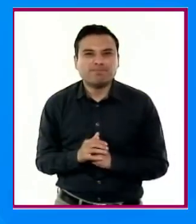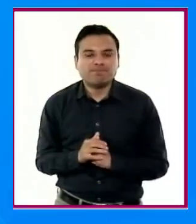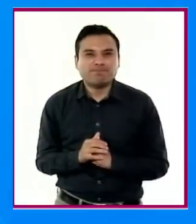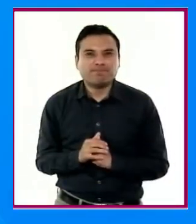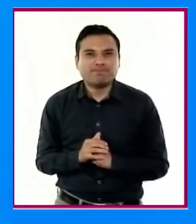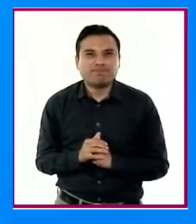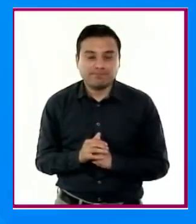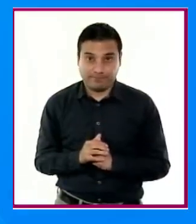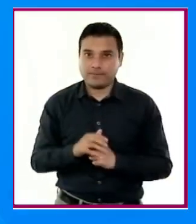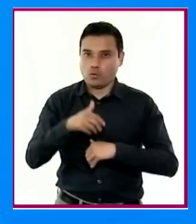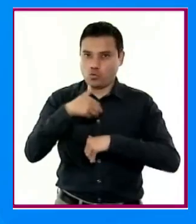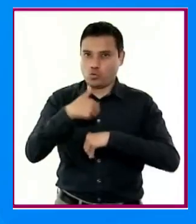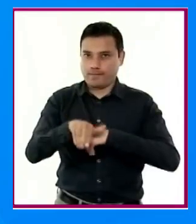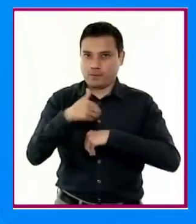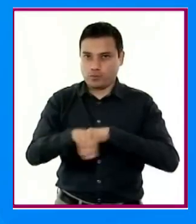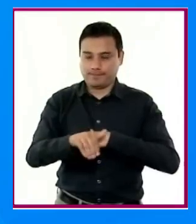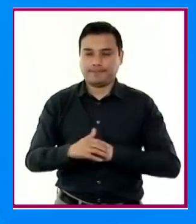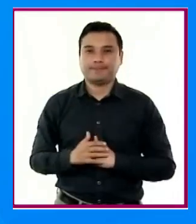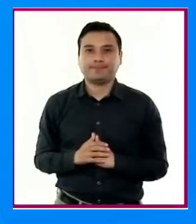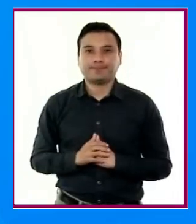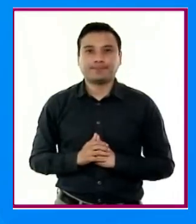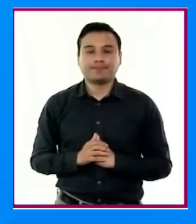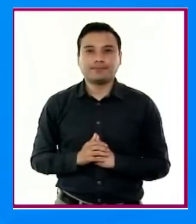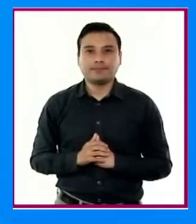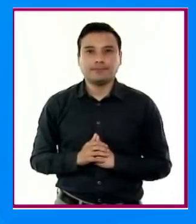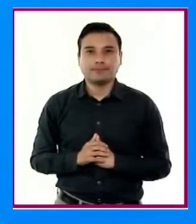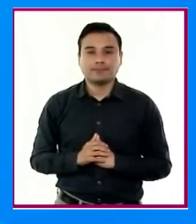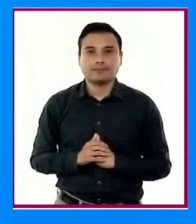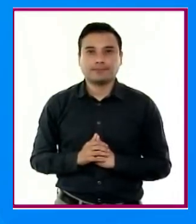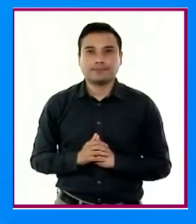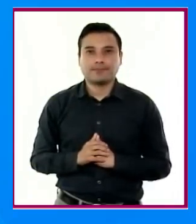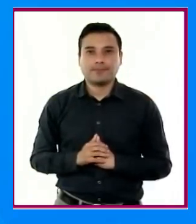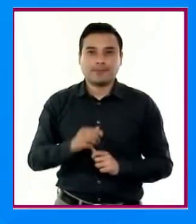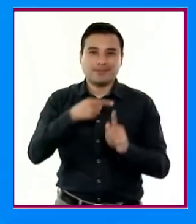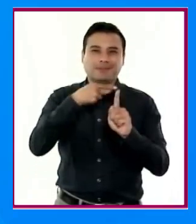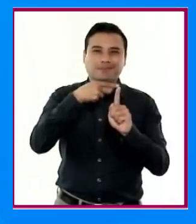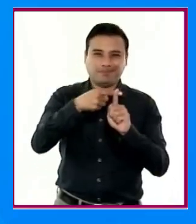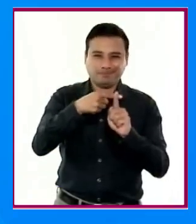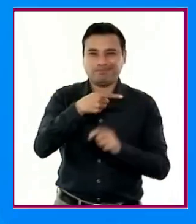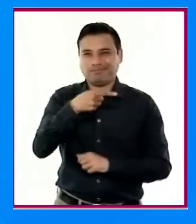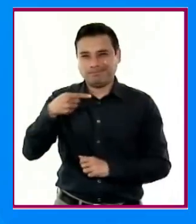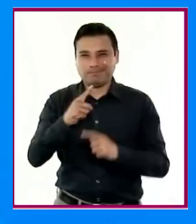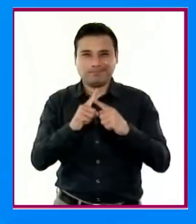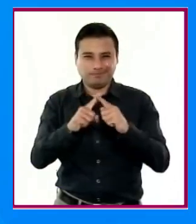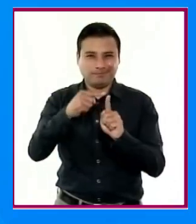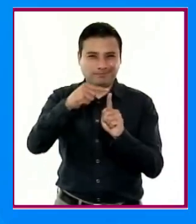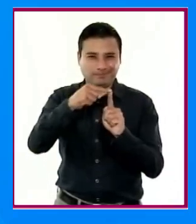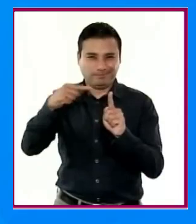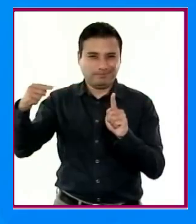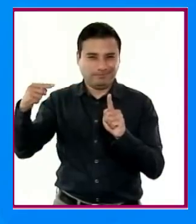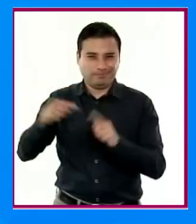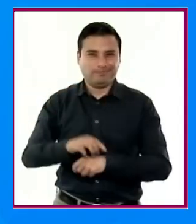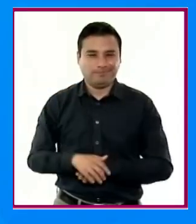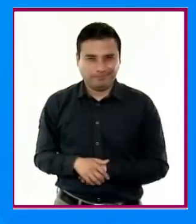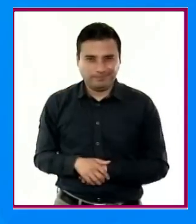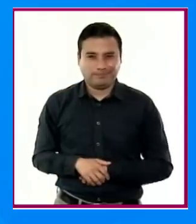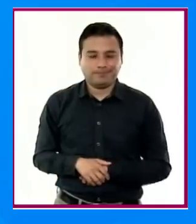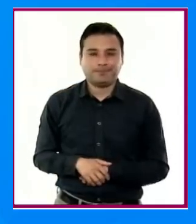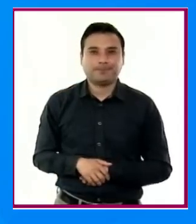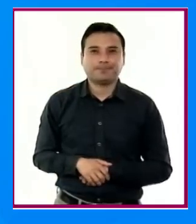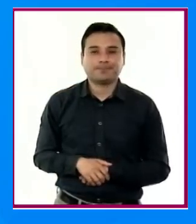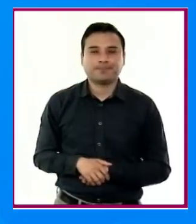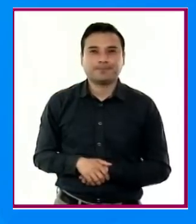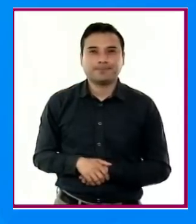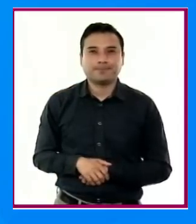el estudio de los números, las cuatro operaciones básicas y su relación como